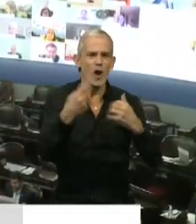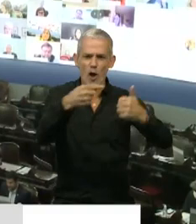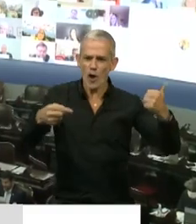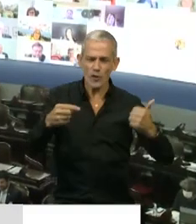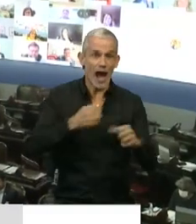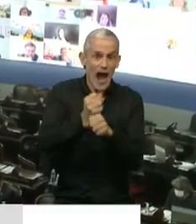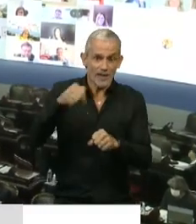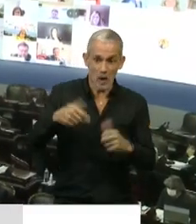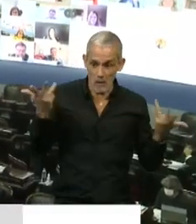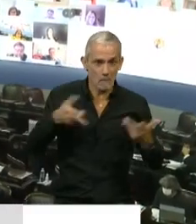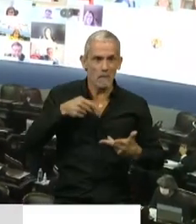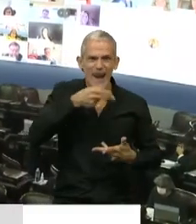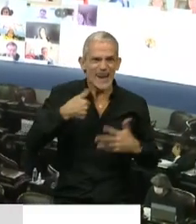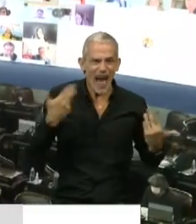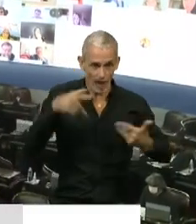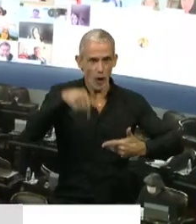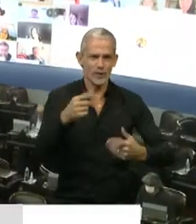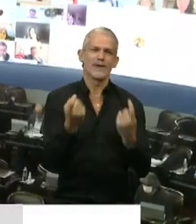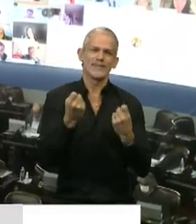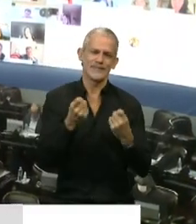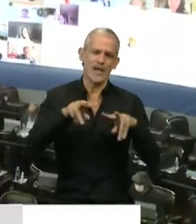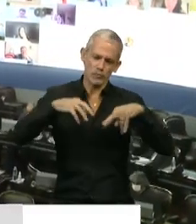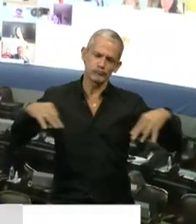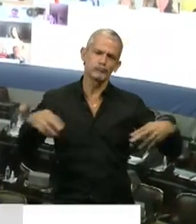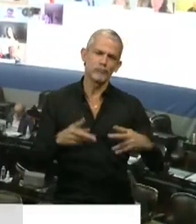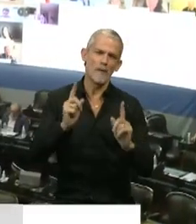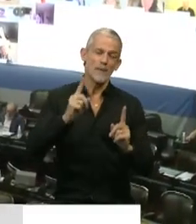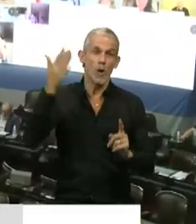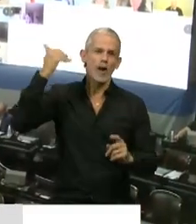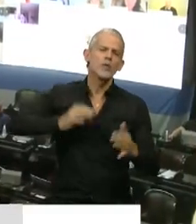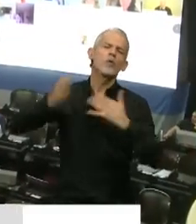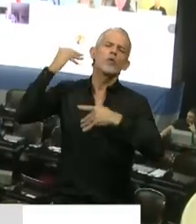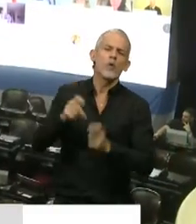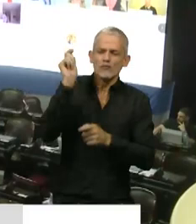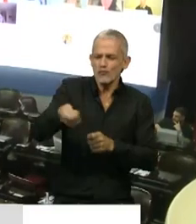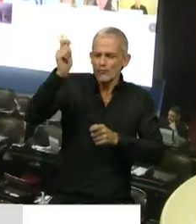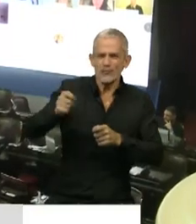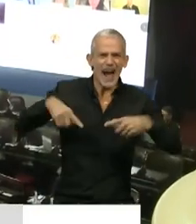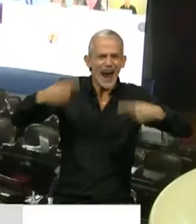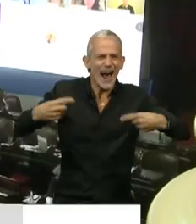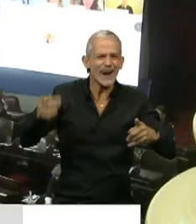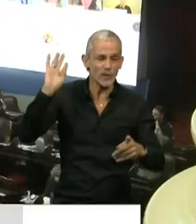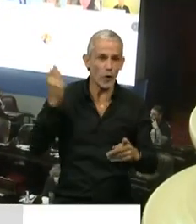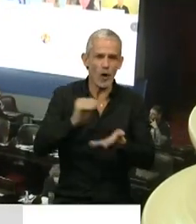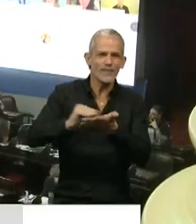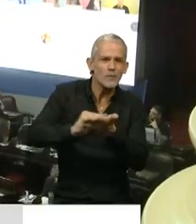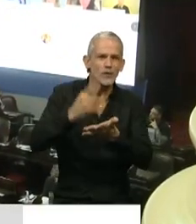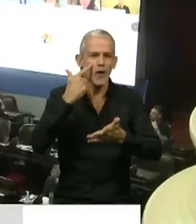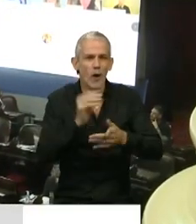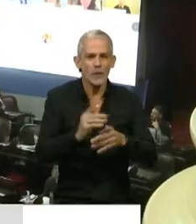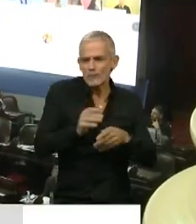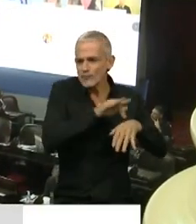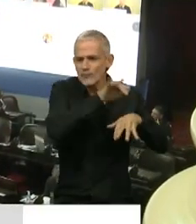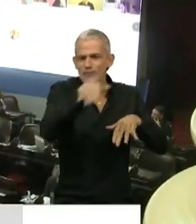que hasta ahora no habíamos discutido. Hoy es necesario que como en las épocas de las carretas, diputados y diputadas vengan al centro de la Ciudad de Buenos